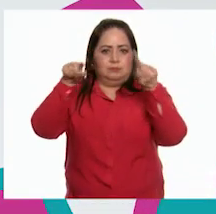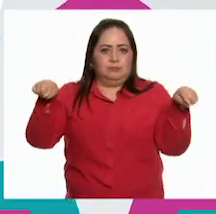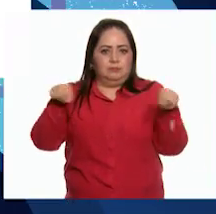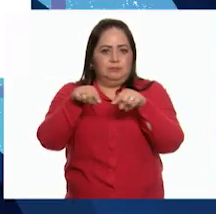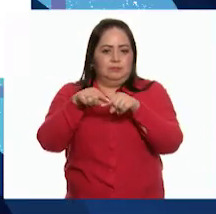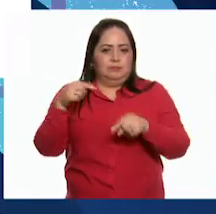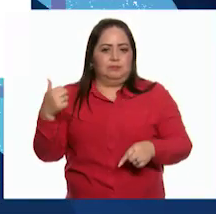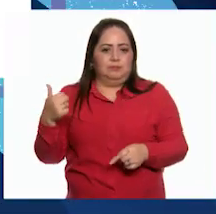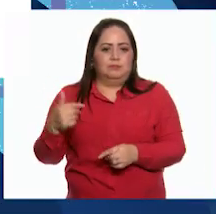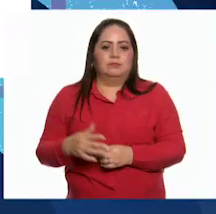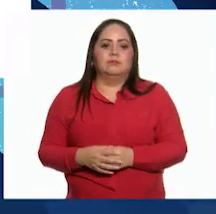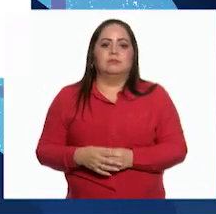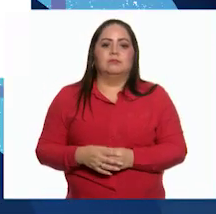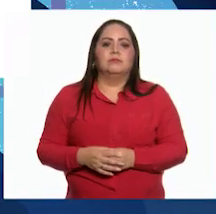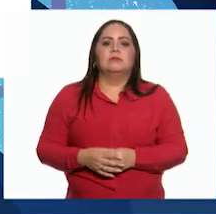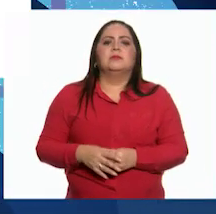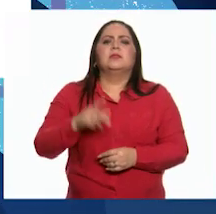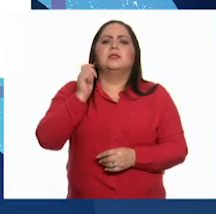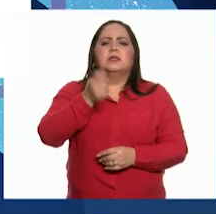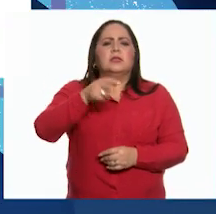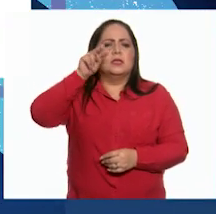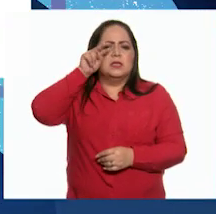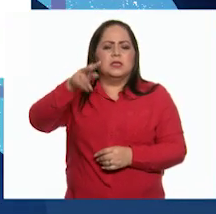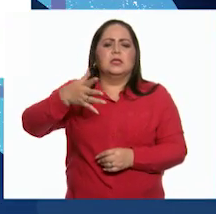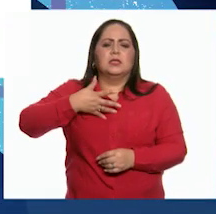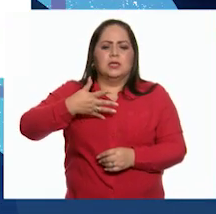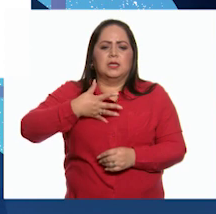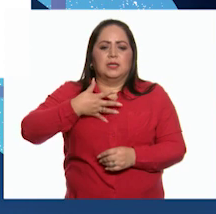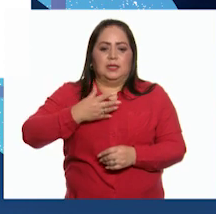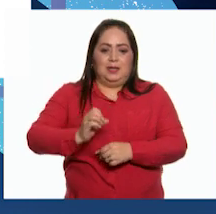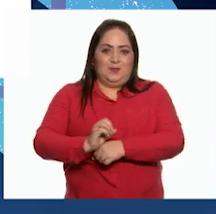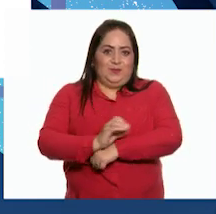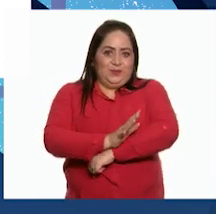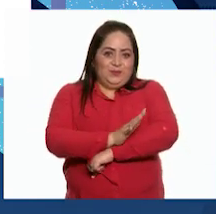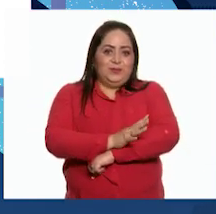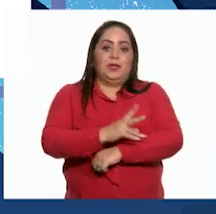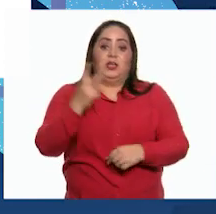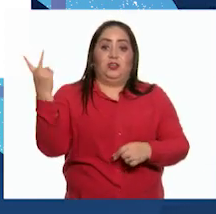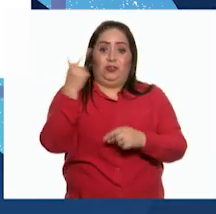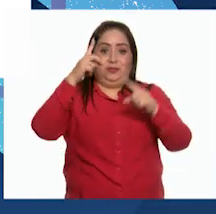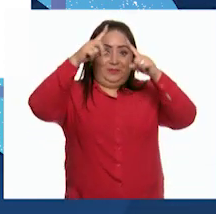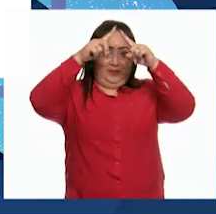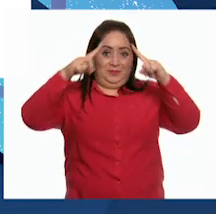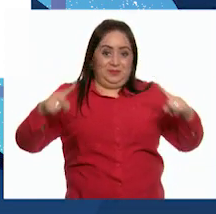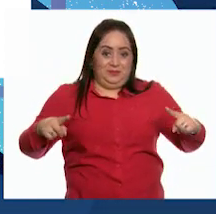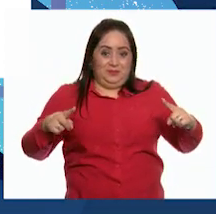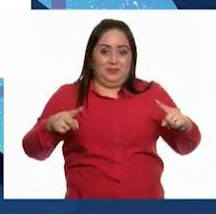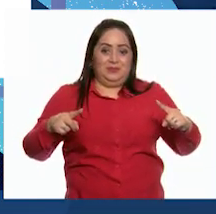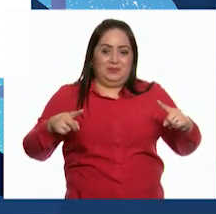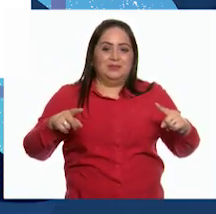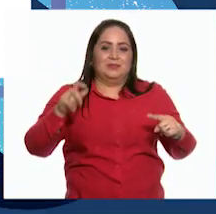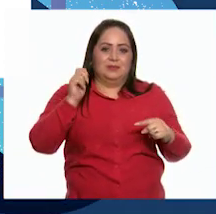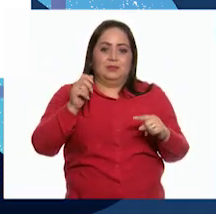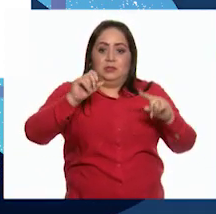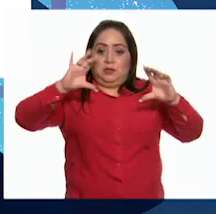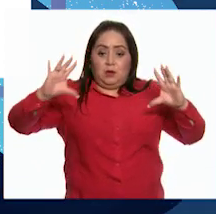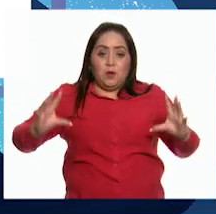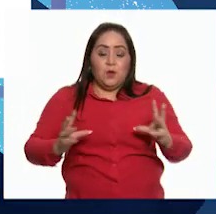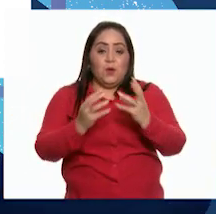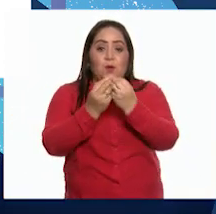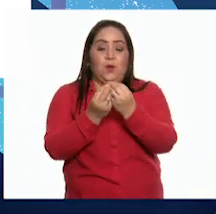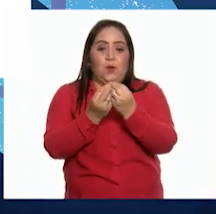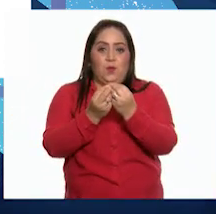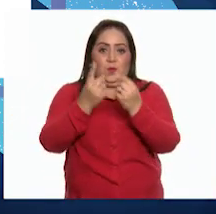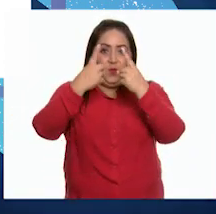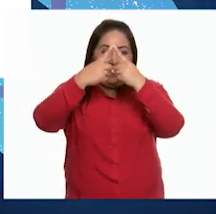En la base Se observa que están las emociones Y las dos líneas que salen de la base Y se juntan en un solo